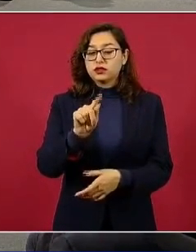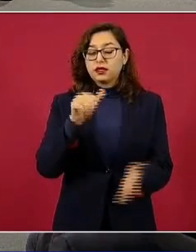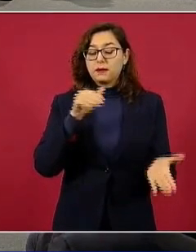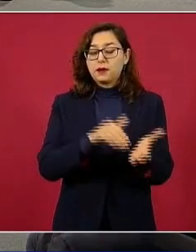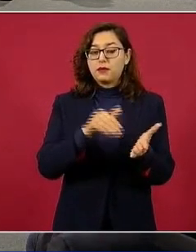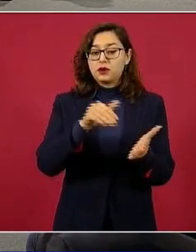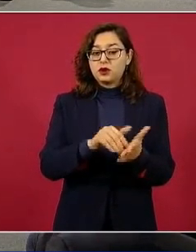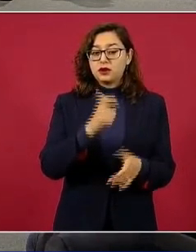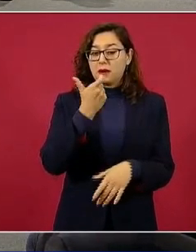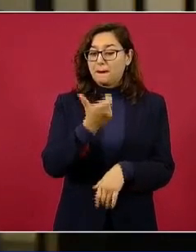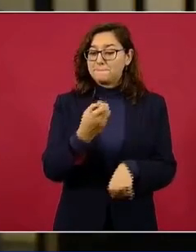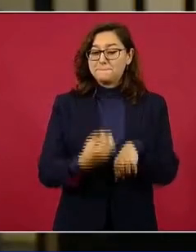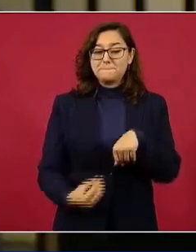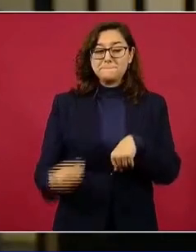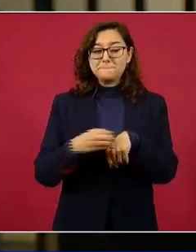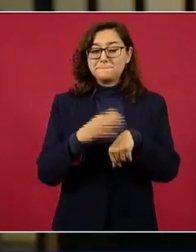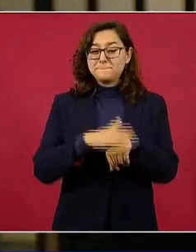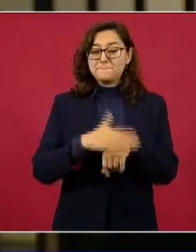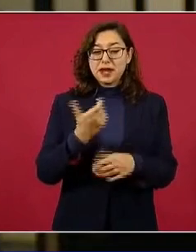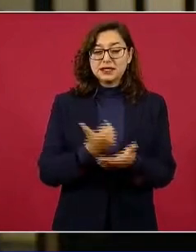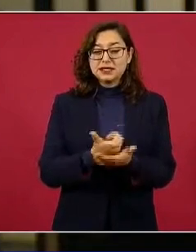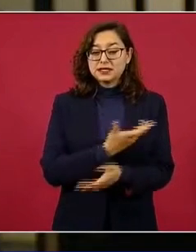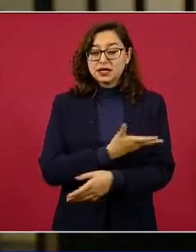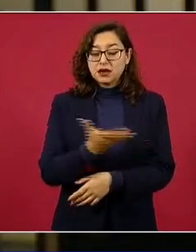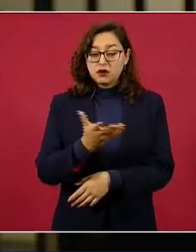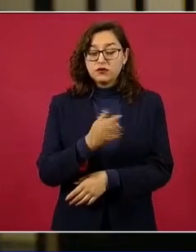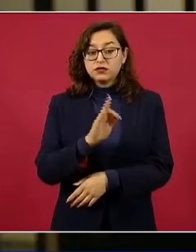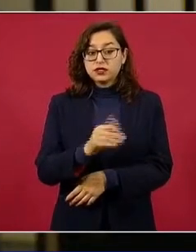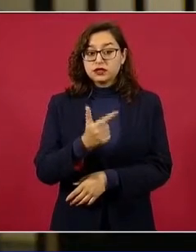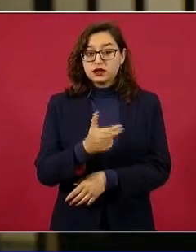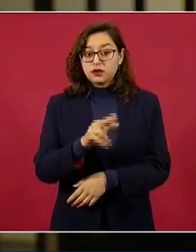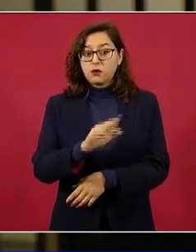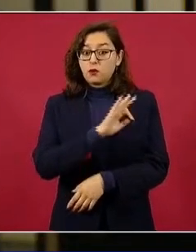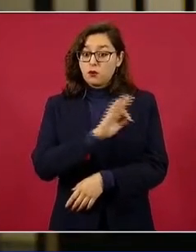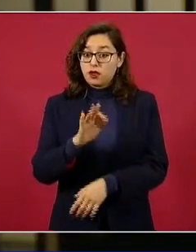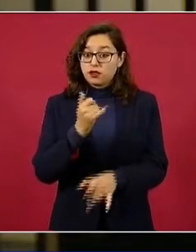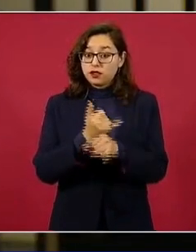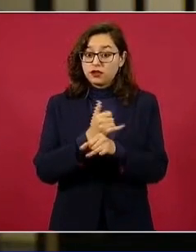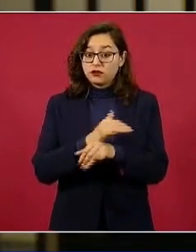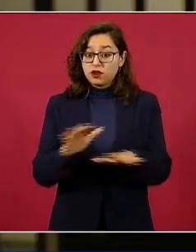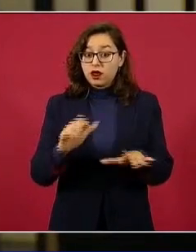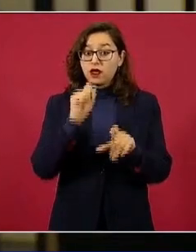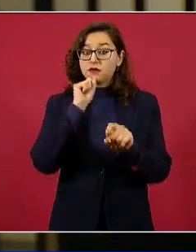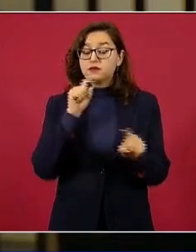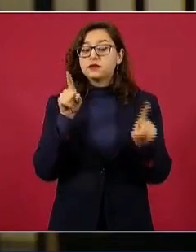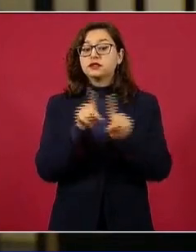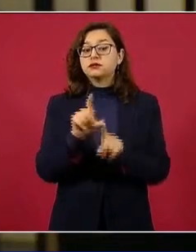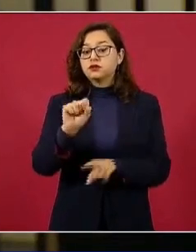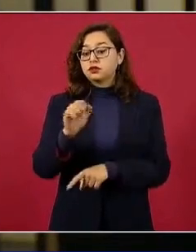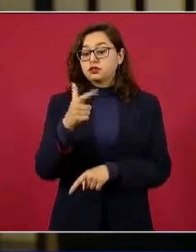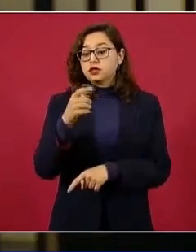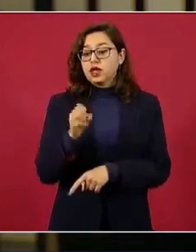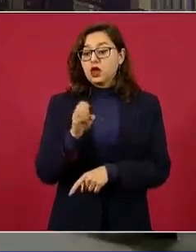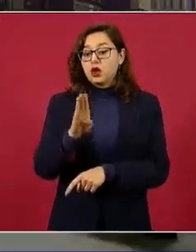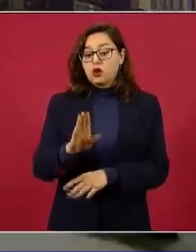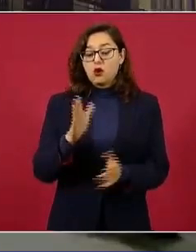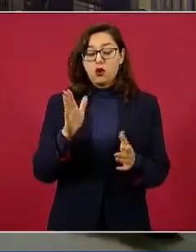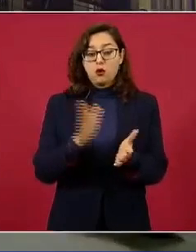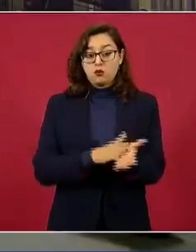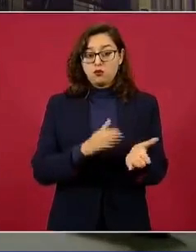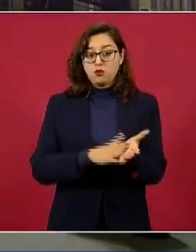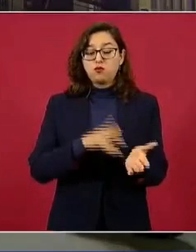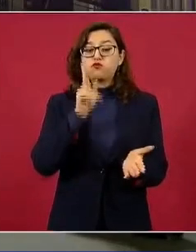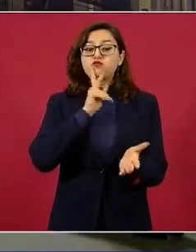Presidente, la fiscalía podría informar de este tema y si el secretario de Gobernación me podría recibir estas pruebas que le traigo aquí también. Sí,